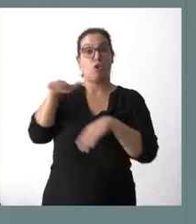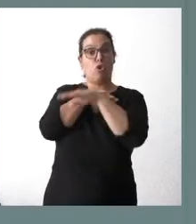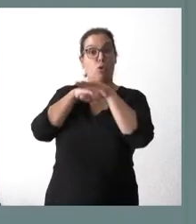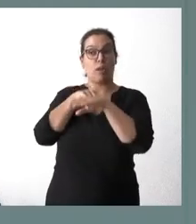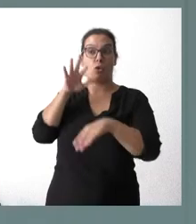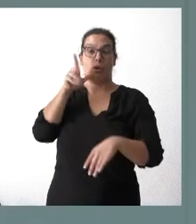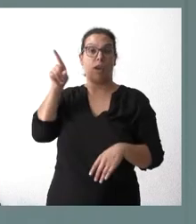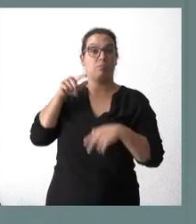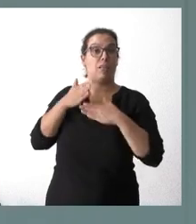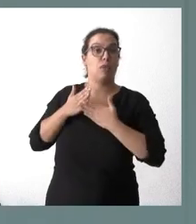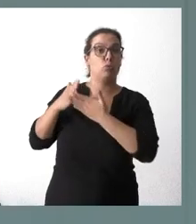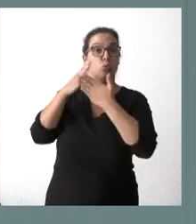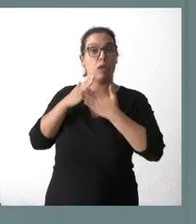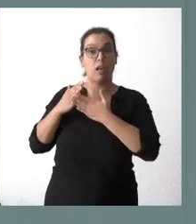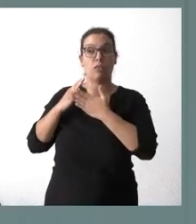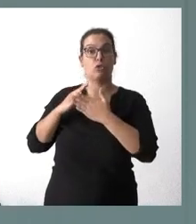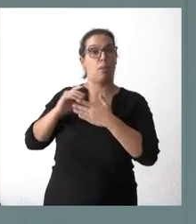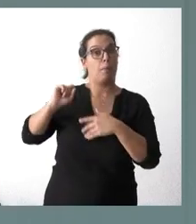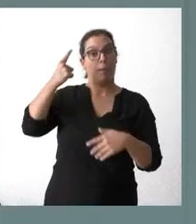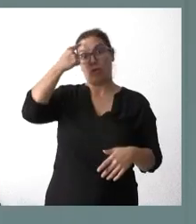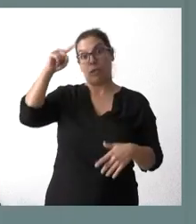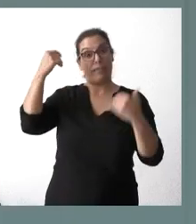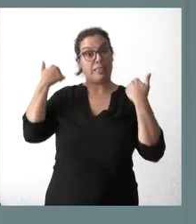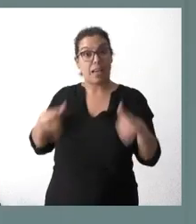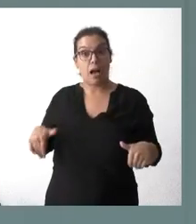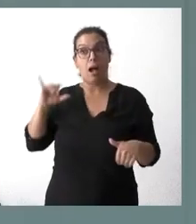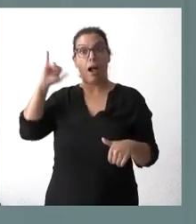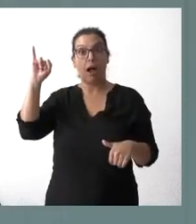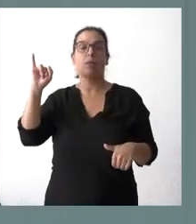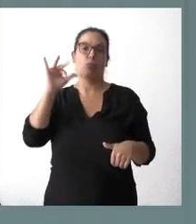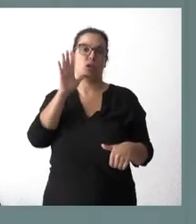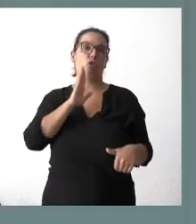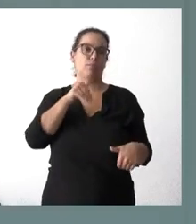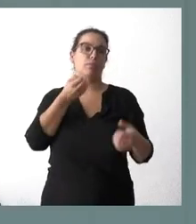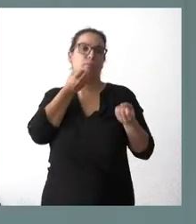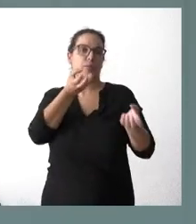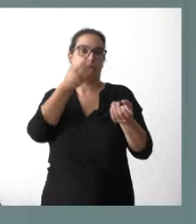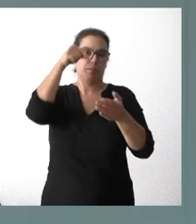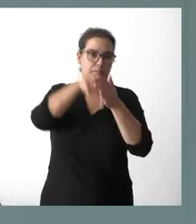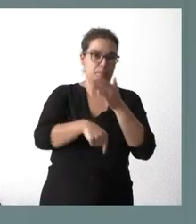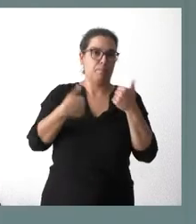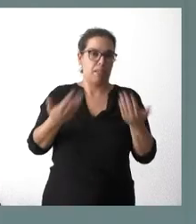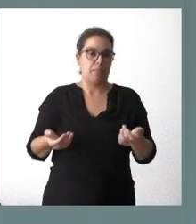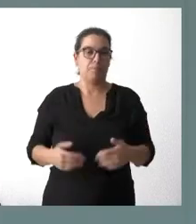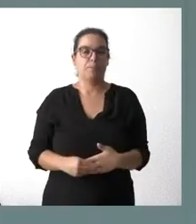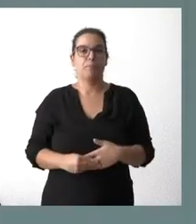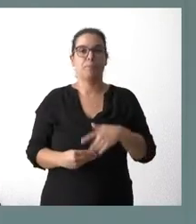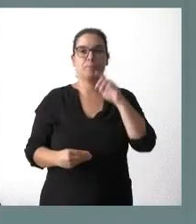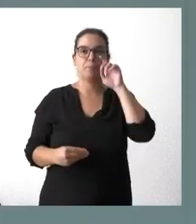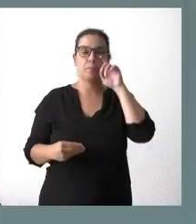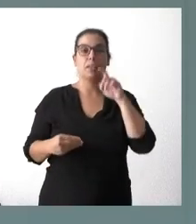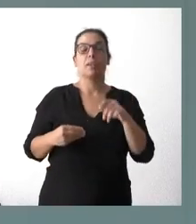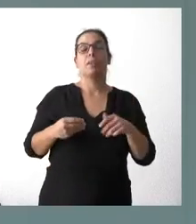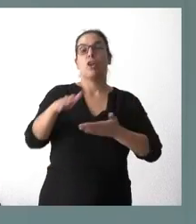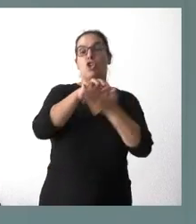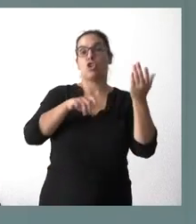que es el que primero tiene que conocerlo, lo dispone, pues nos parece oportuno darle una información en torno al mismo. Les hemos preparado una nota de